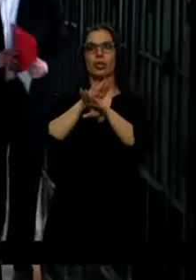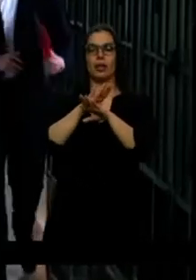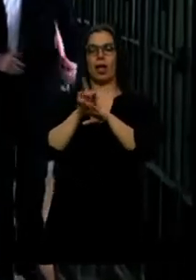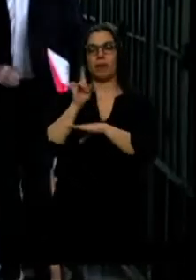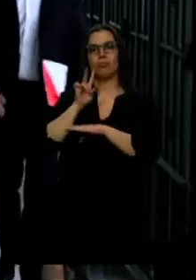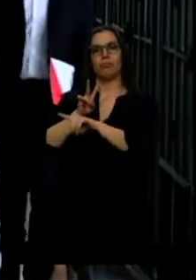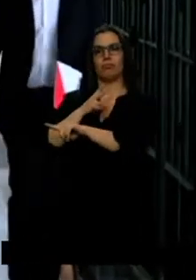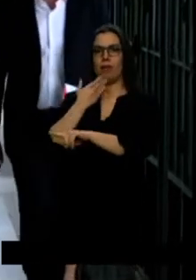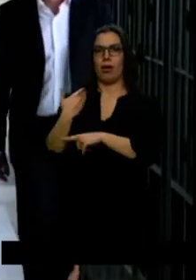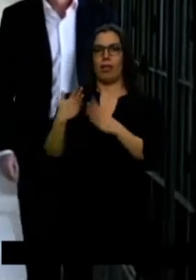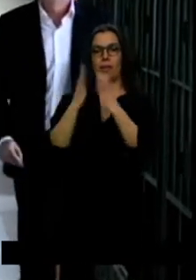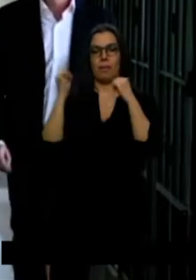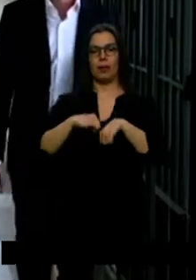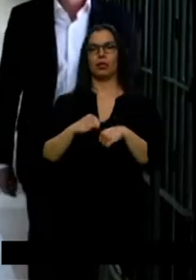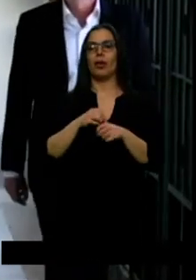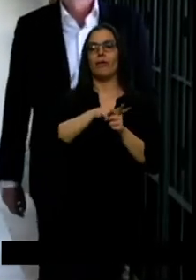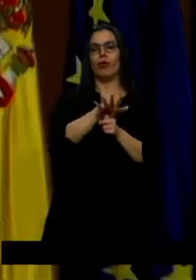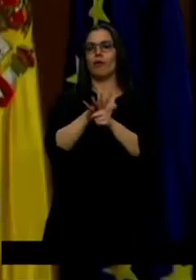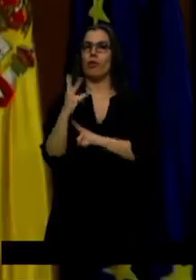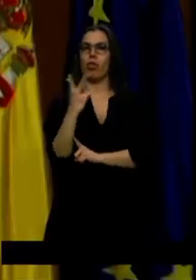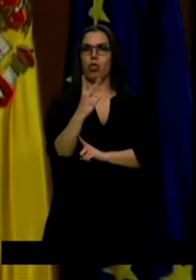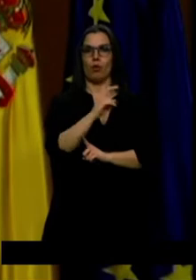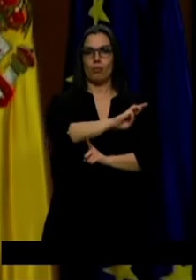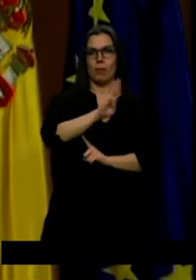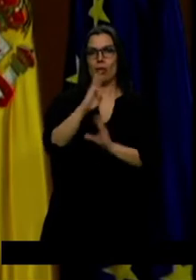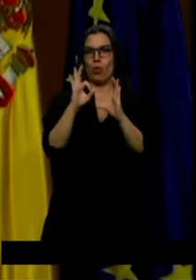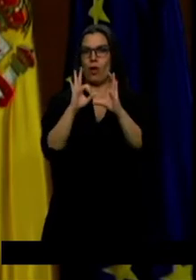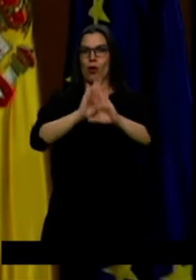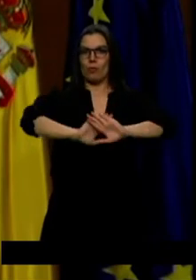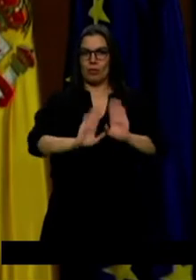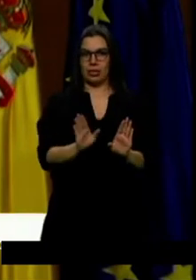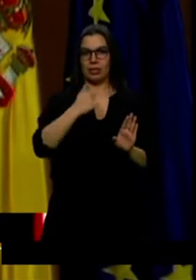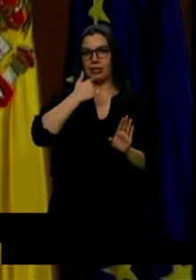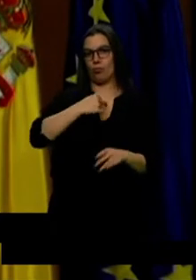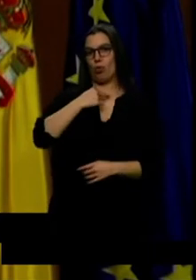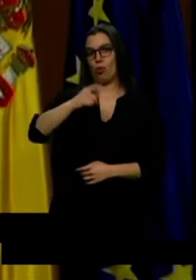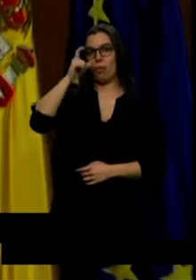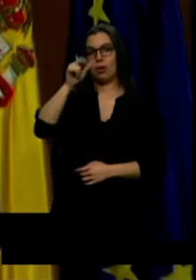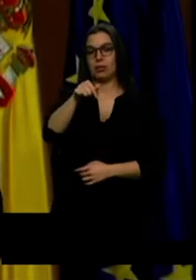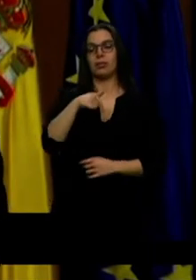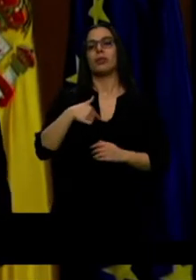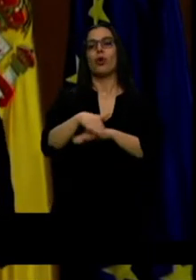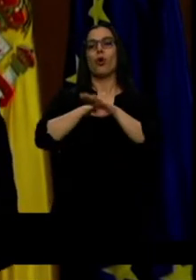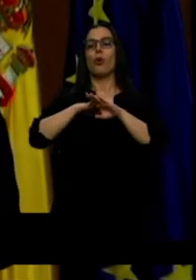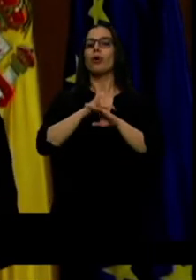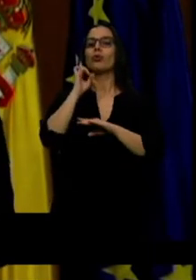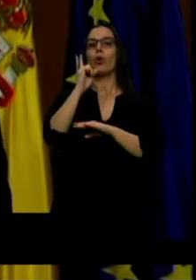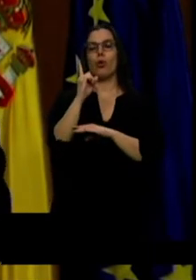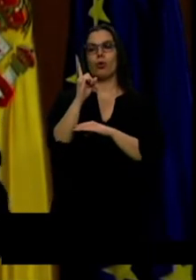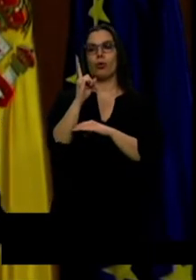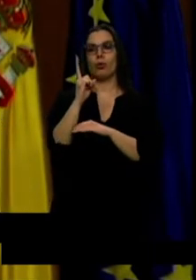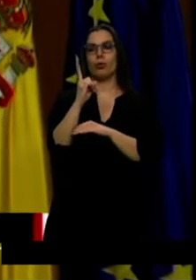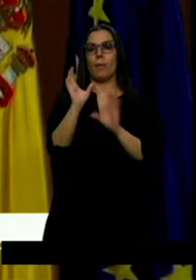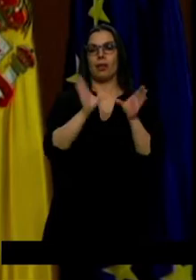solo a las dos formaciones, como asegura Juan Marín. Ese acuerdo y ese gobierno será solo y exclusivamente de dos partidos